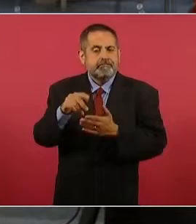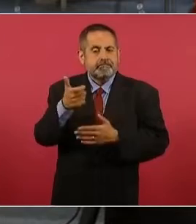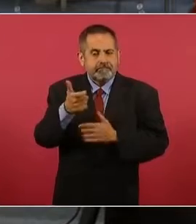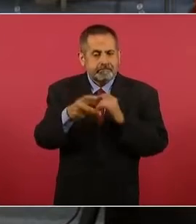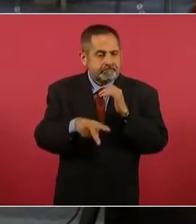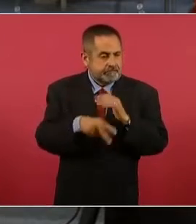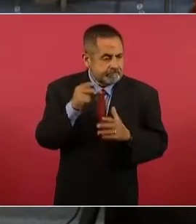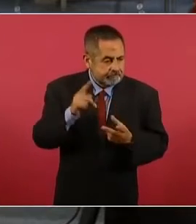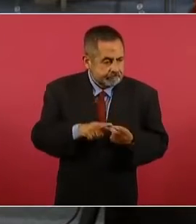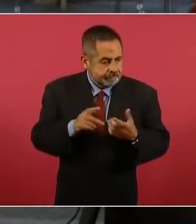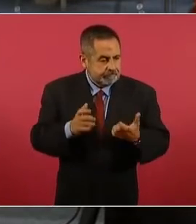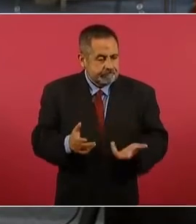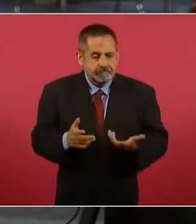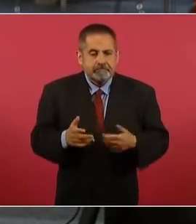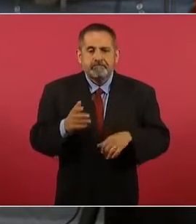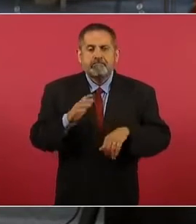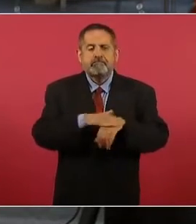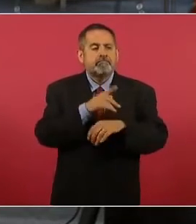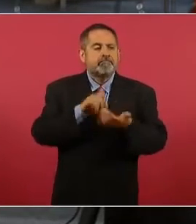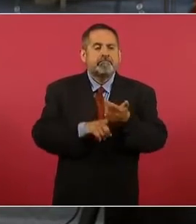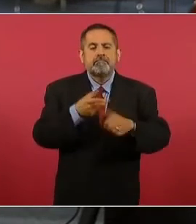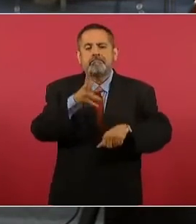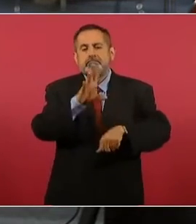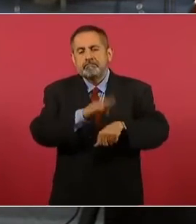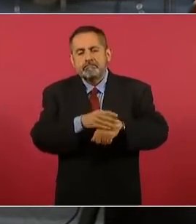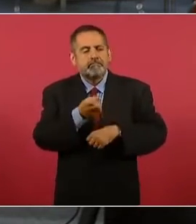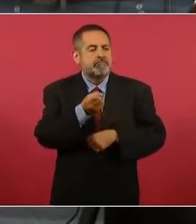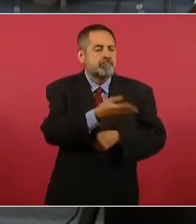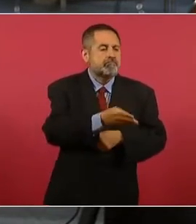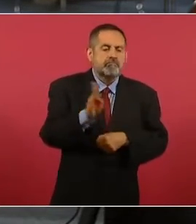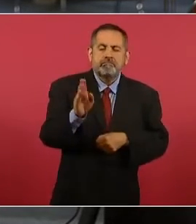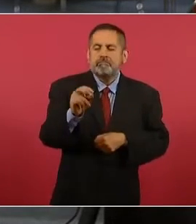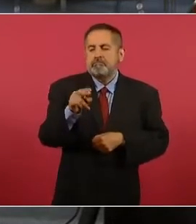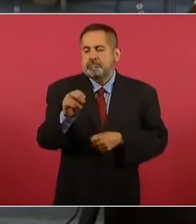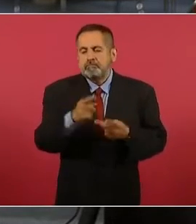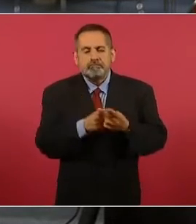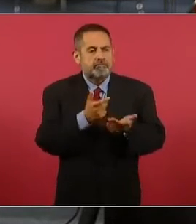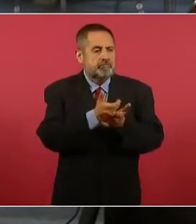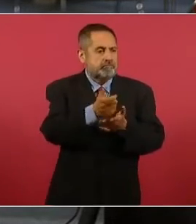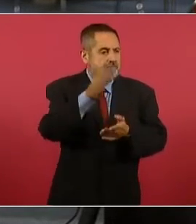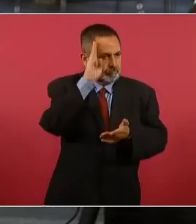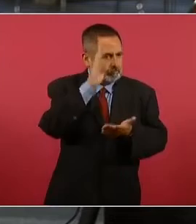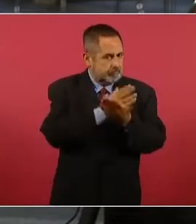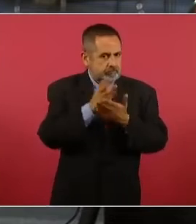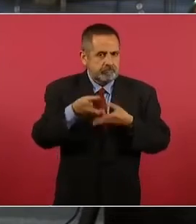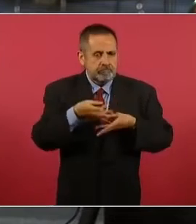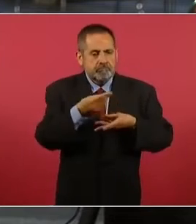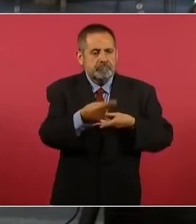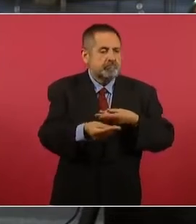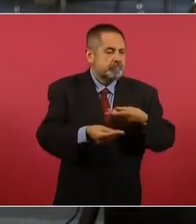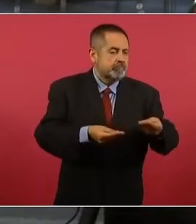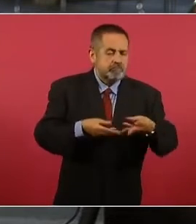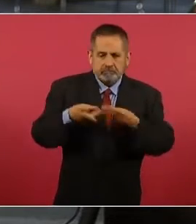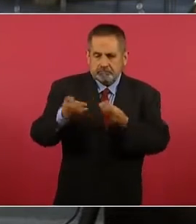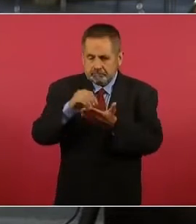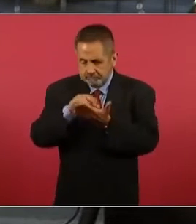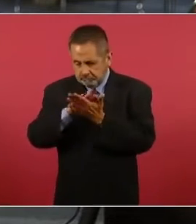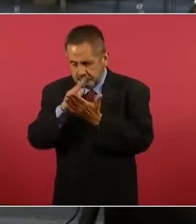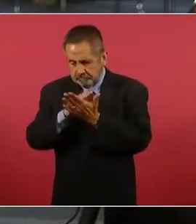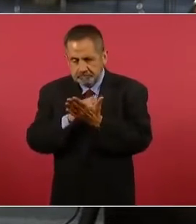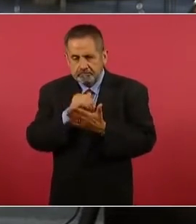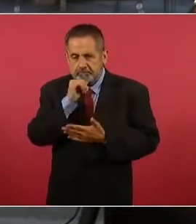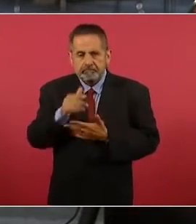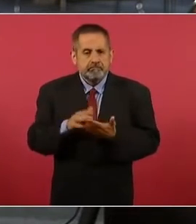derivado de autorizaciones de bonos, vales, pagos en exceso, gastos que no se registraron e incluso